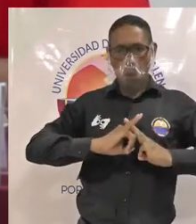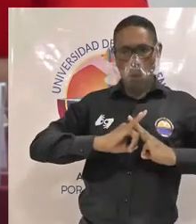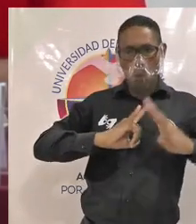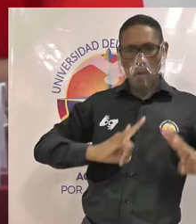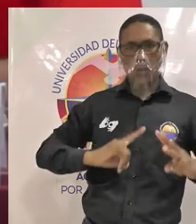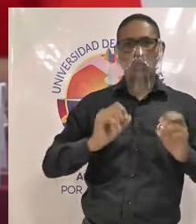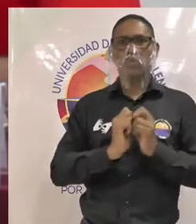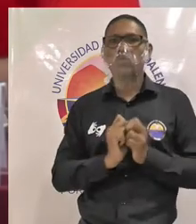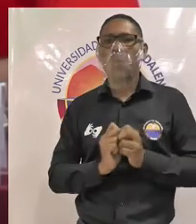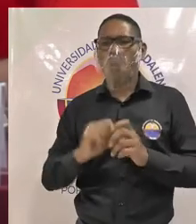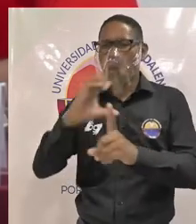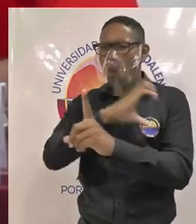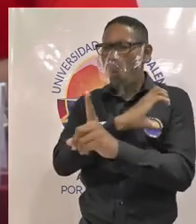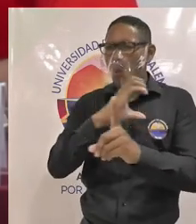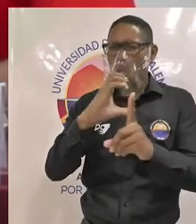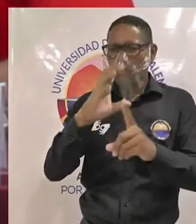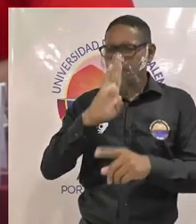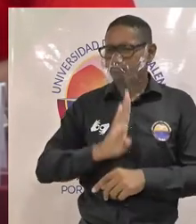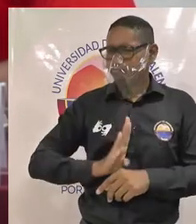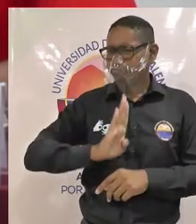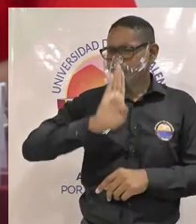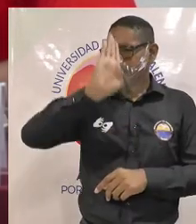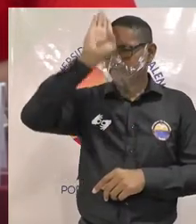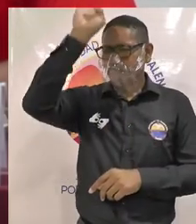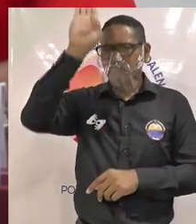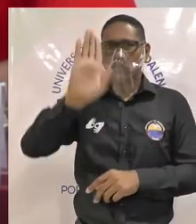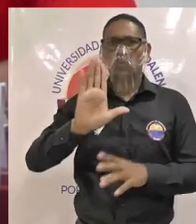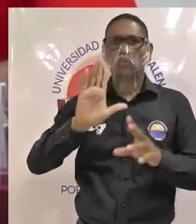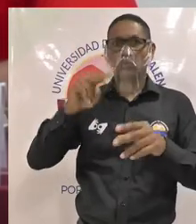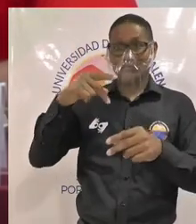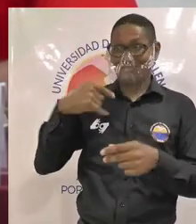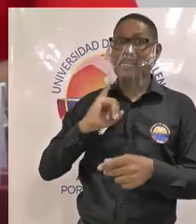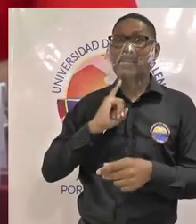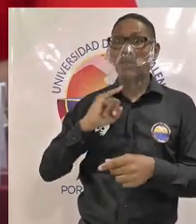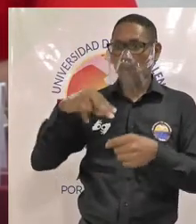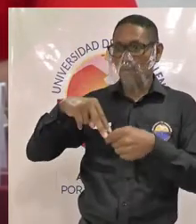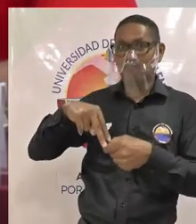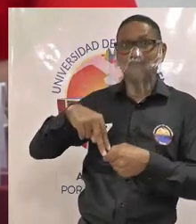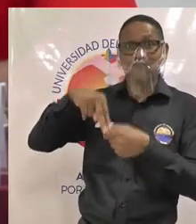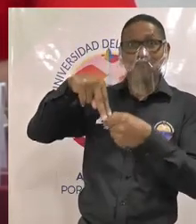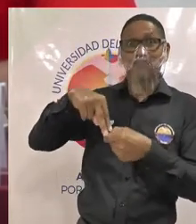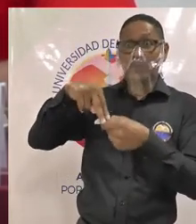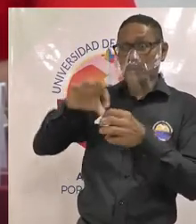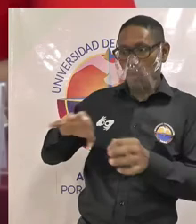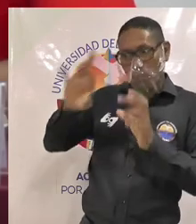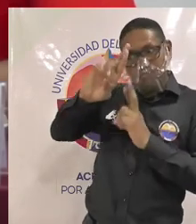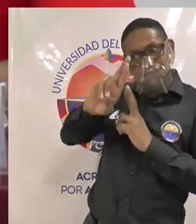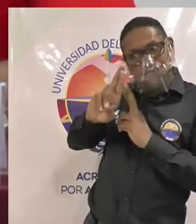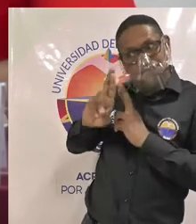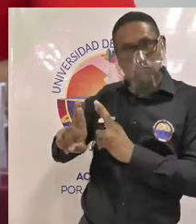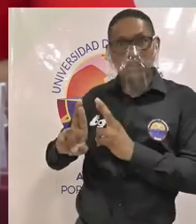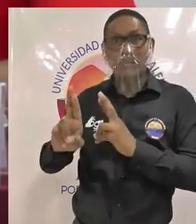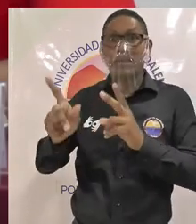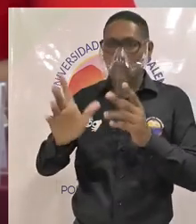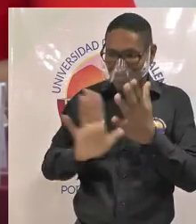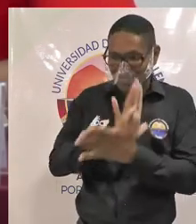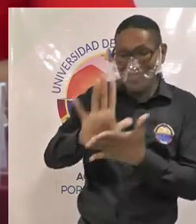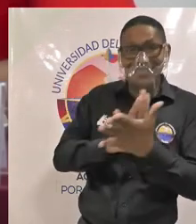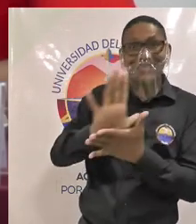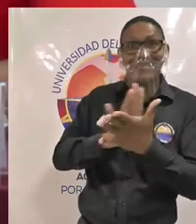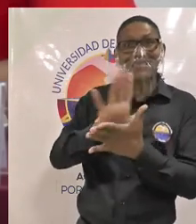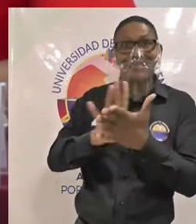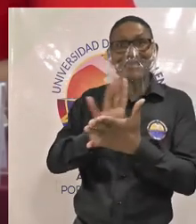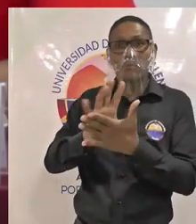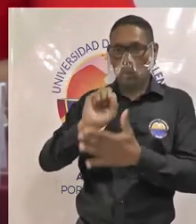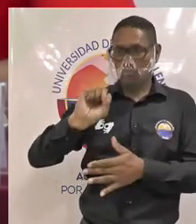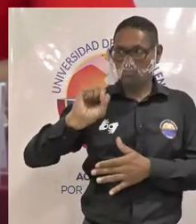plurilingüista que también se reconozca el lenguaje indígena como segundo idioma que se reconozca saber lenguaje de señas como segundo idioma